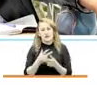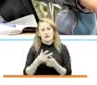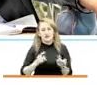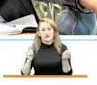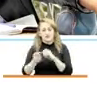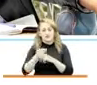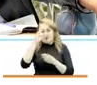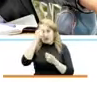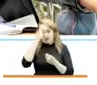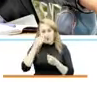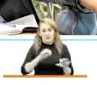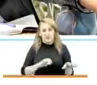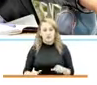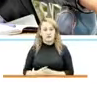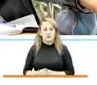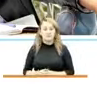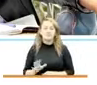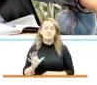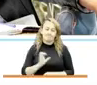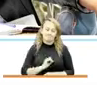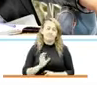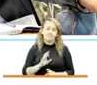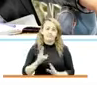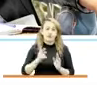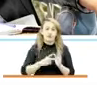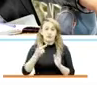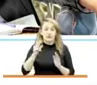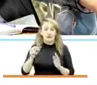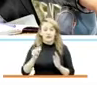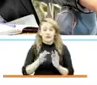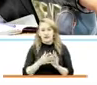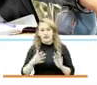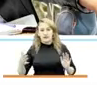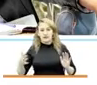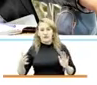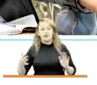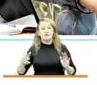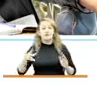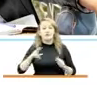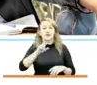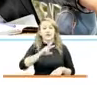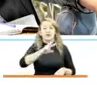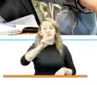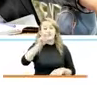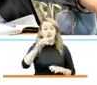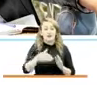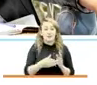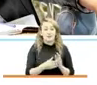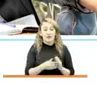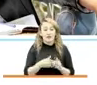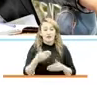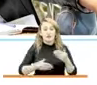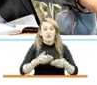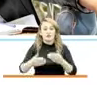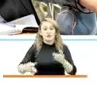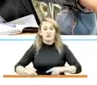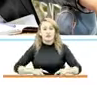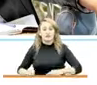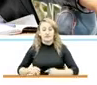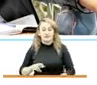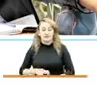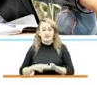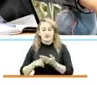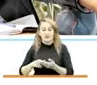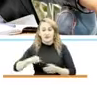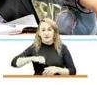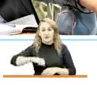valores. Desafortunadamente en el año 2020 tuvimos que abrir 27 mil procesos administrativos de restablecimiento de derechos